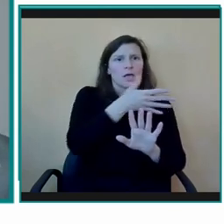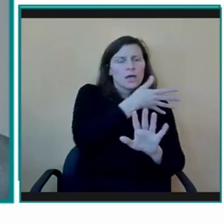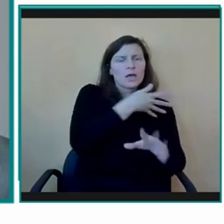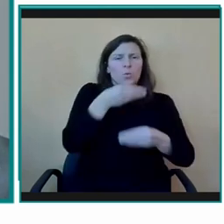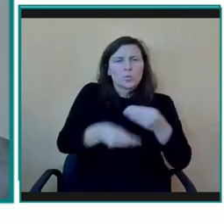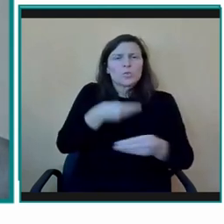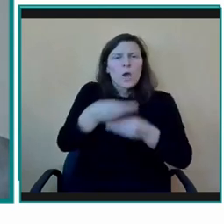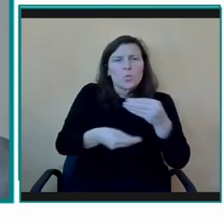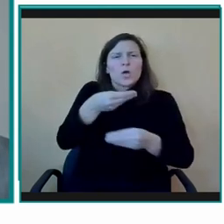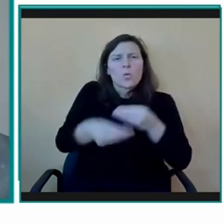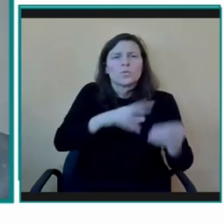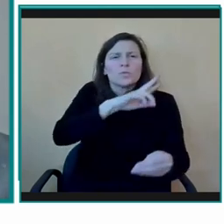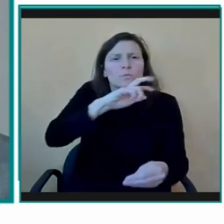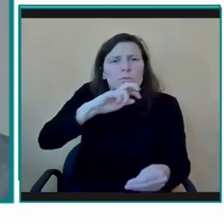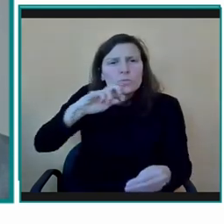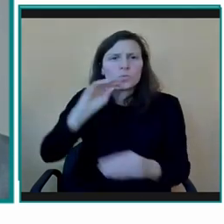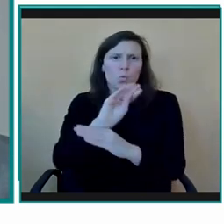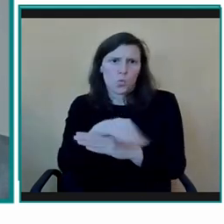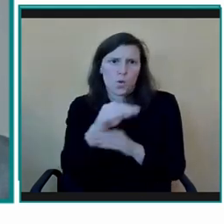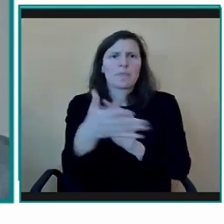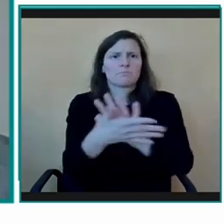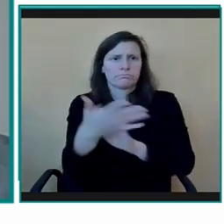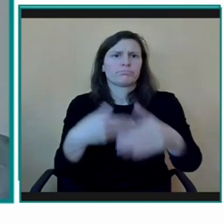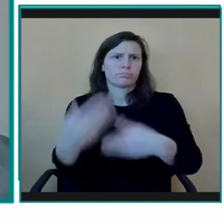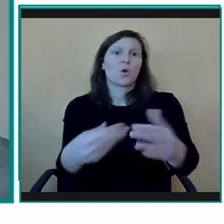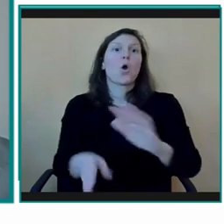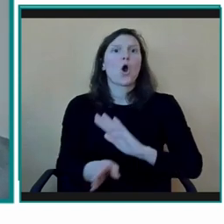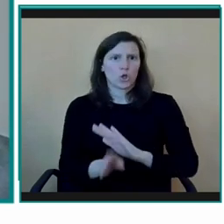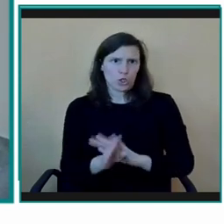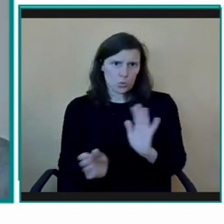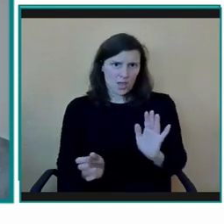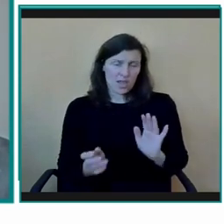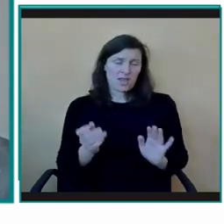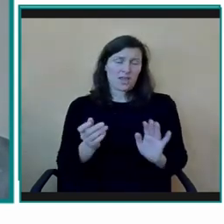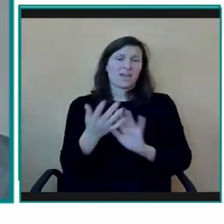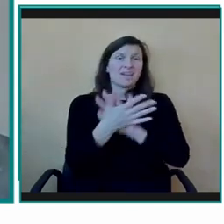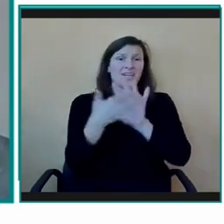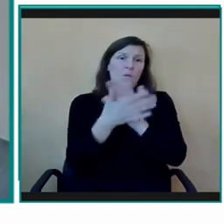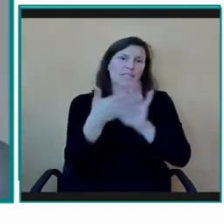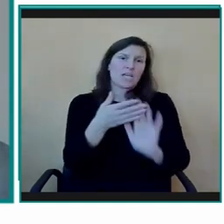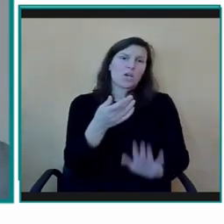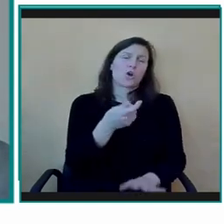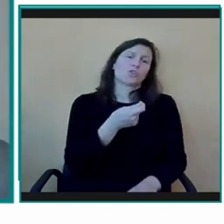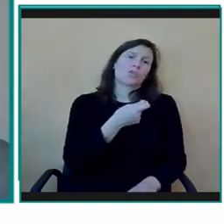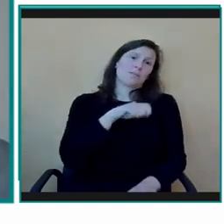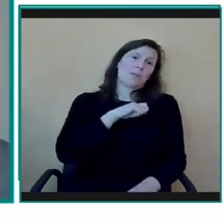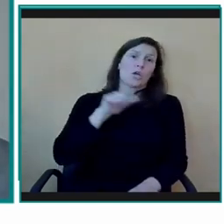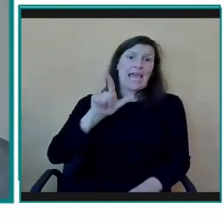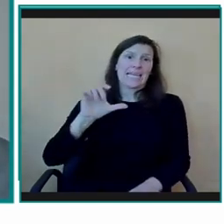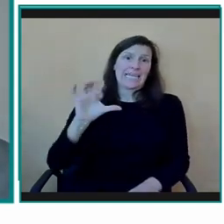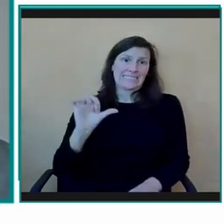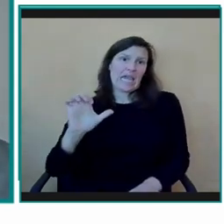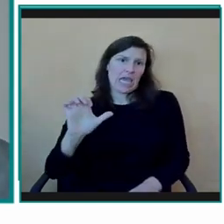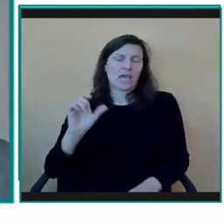que es la lengua de signos española, en Cataluña la lengua de signos catalana. Por tanto, máximo nivel de protección